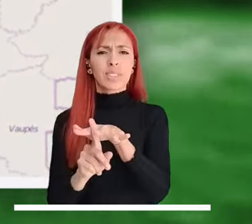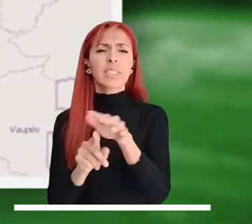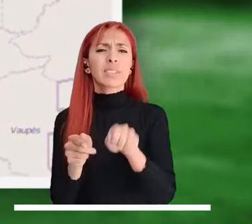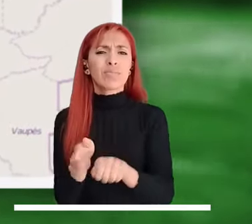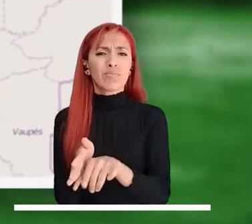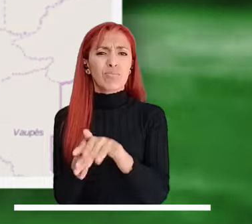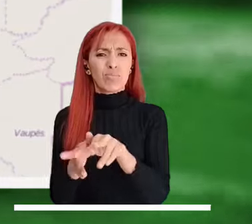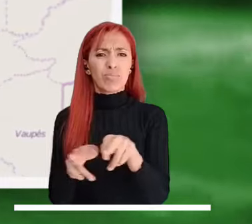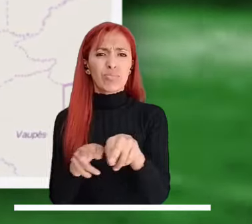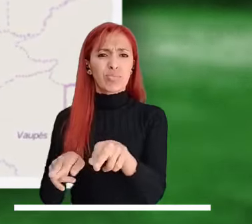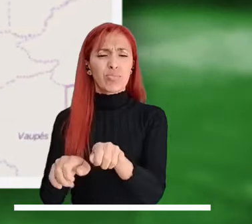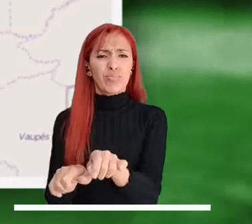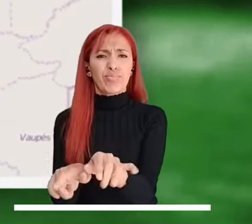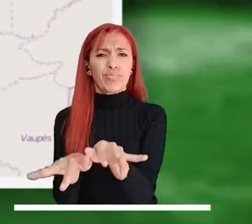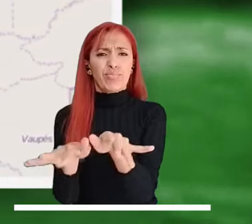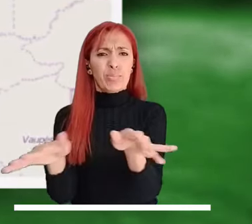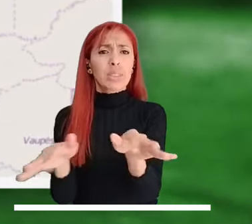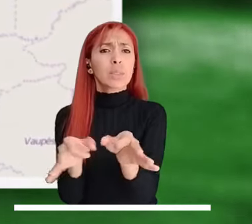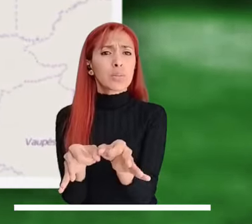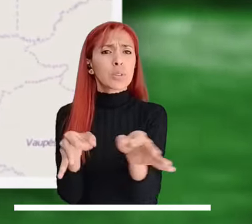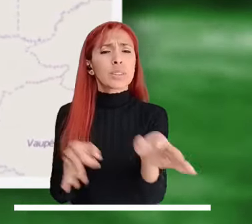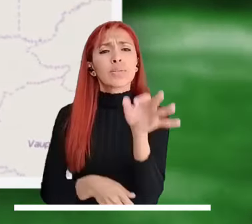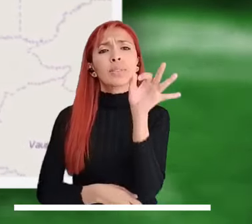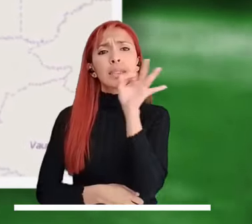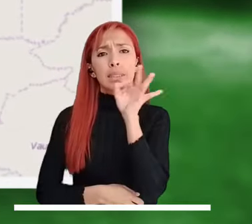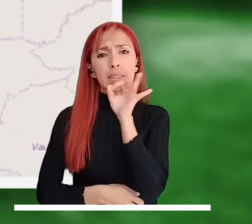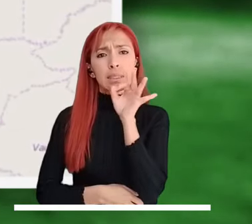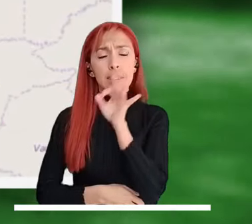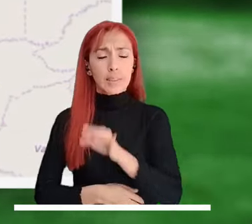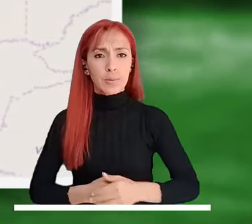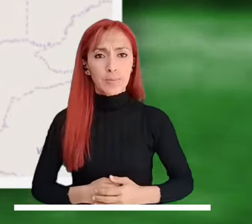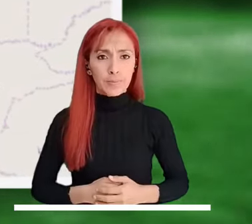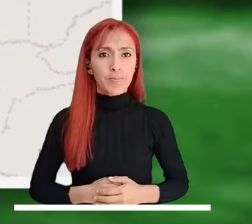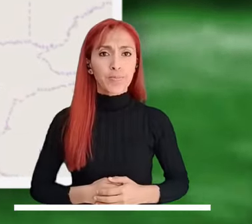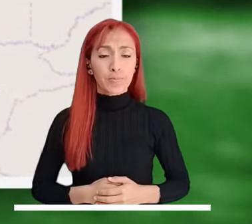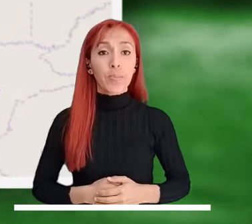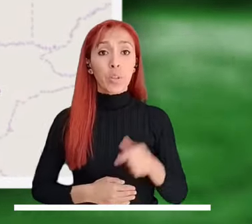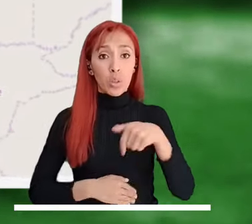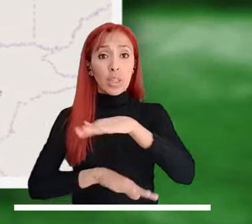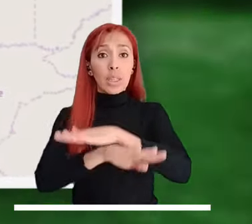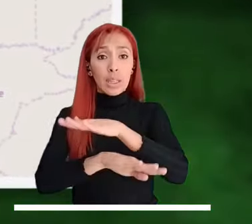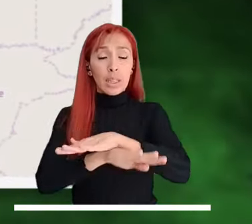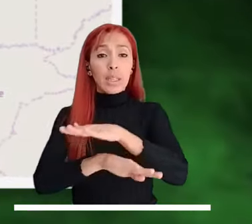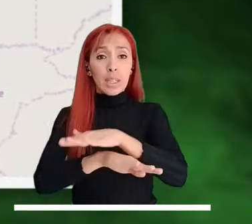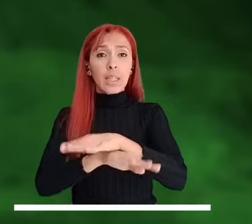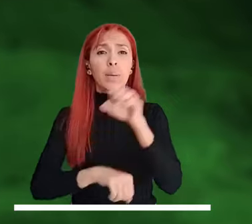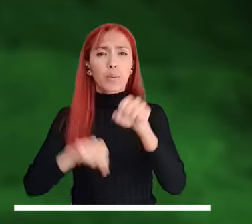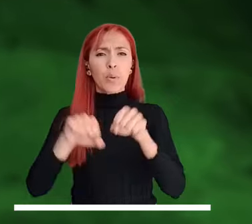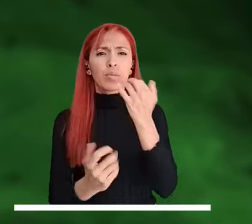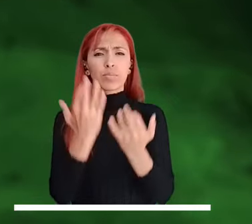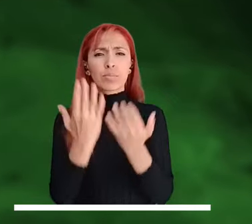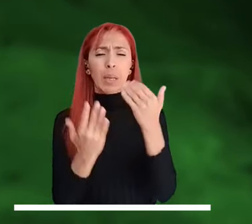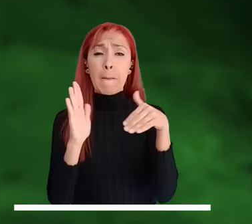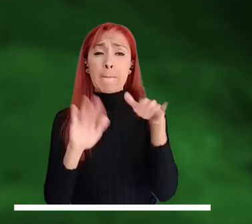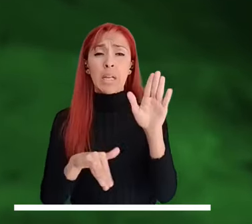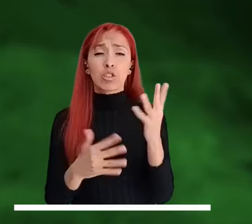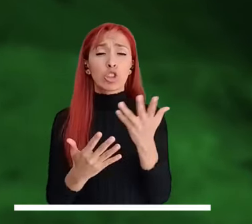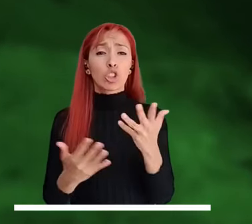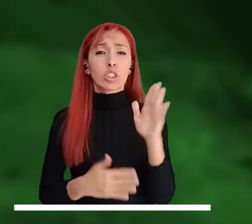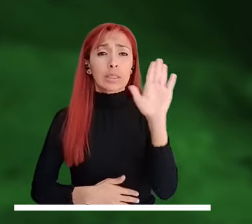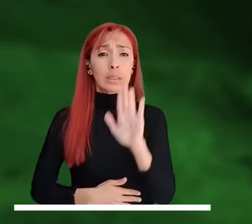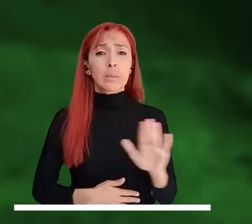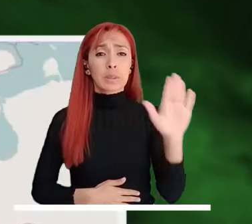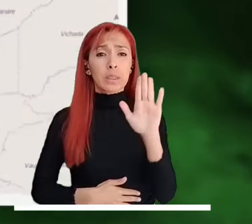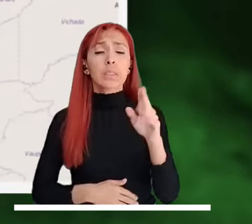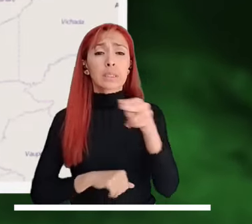También se registran afectaciones por el desbordamiento del río Huatiquía a la altura de Villavicencio. Durante la tarde